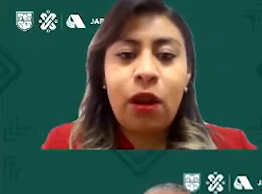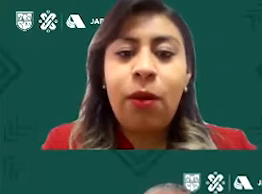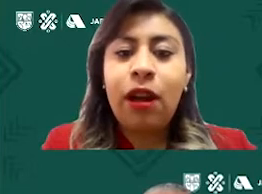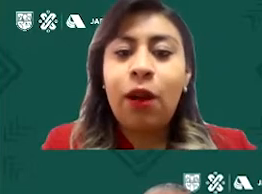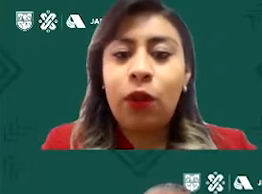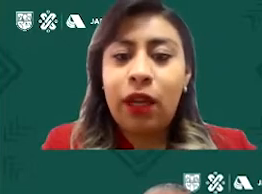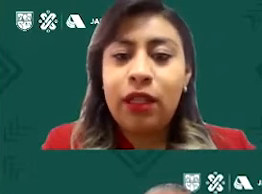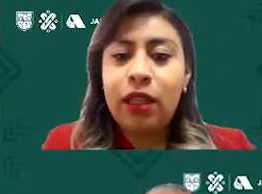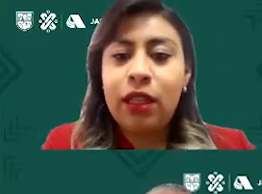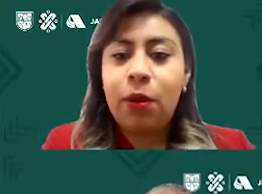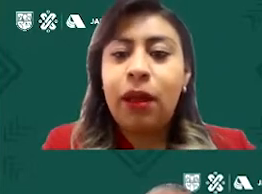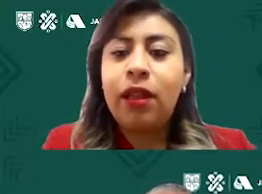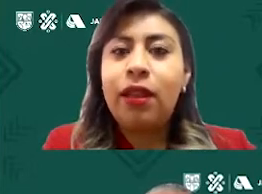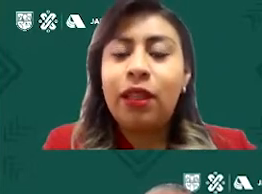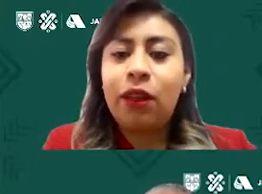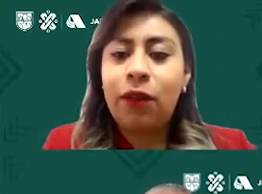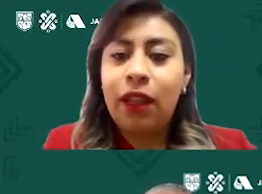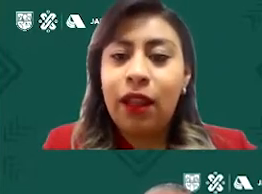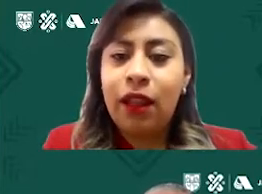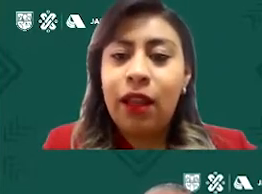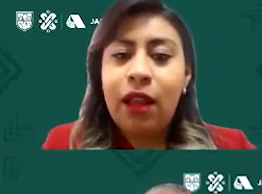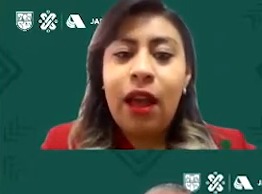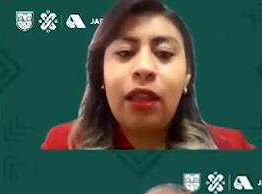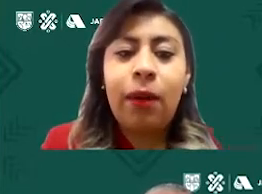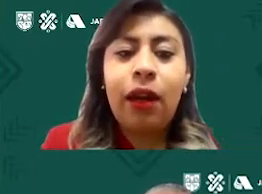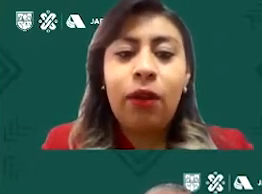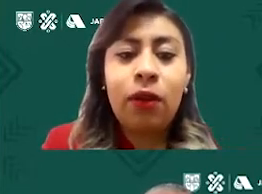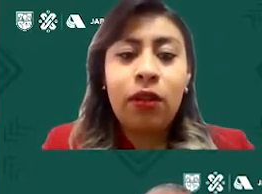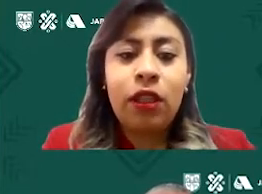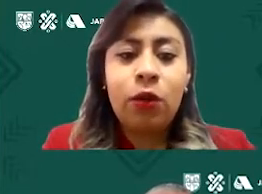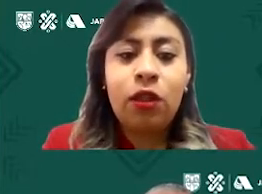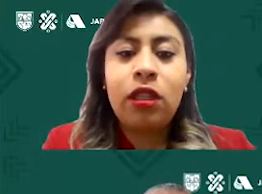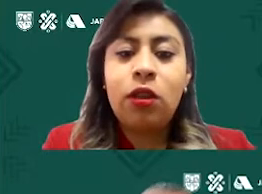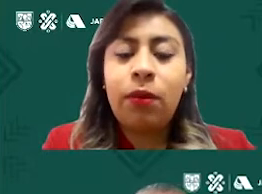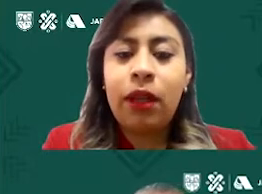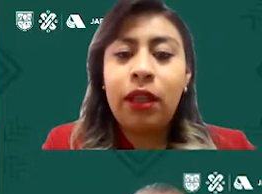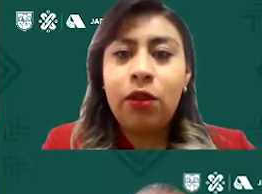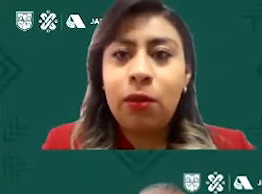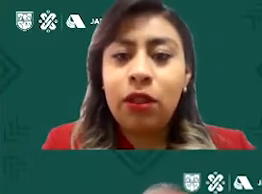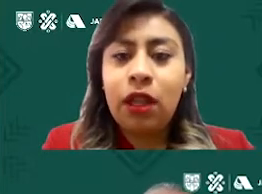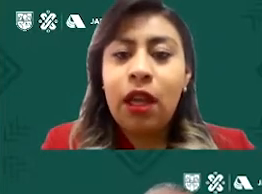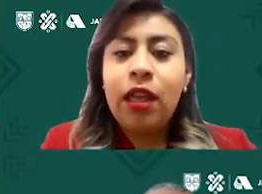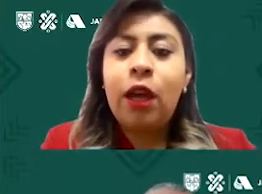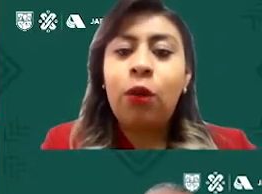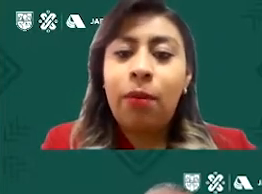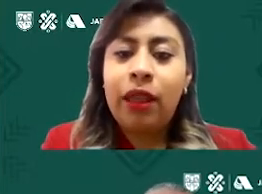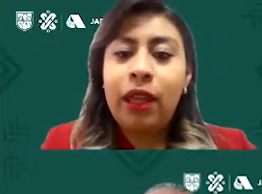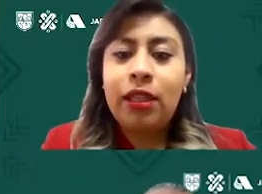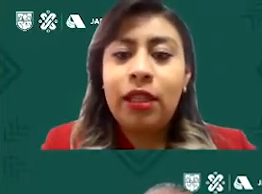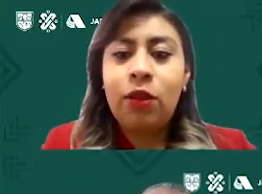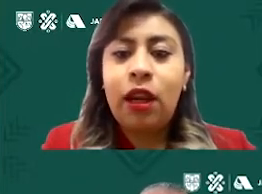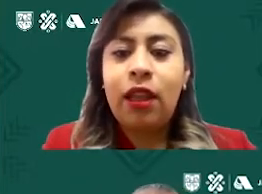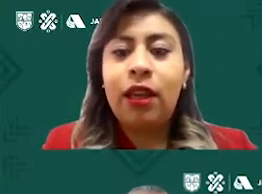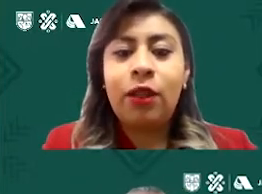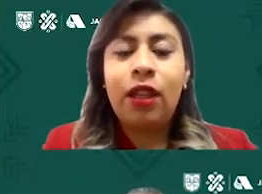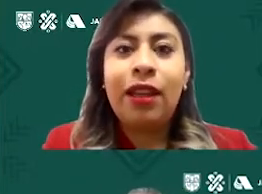colabora en la Junta de Asistencia Privada del Distrito Federal. Ha trabajado con instituciones de los diferentes rubros y actualmente